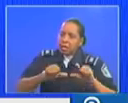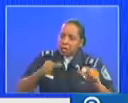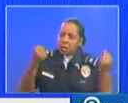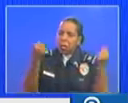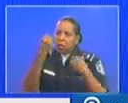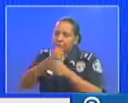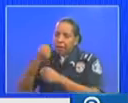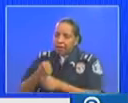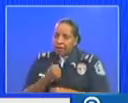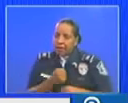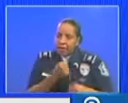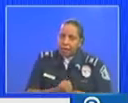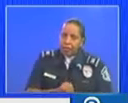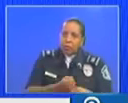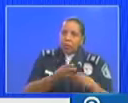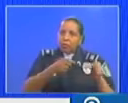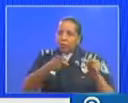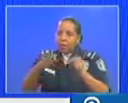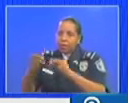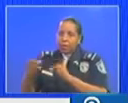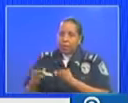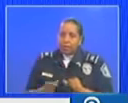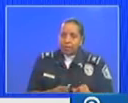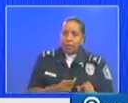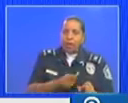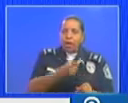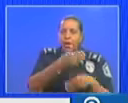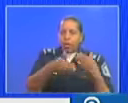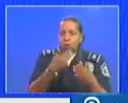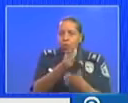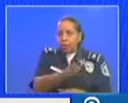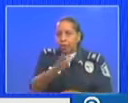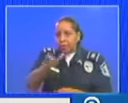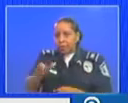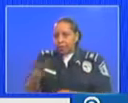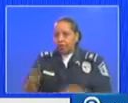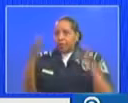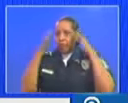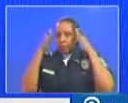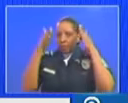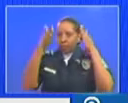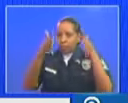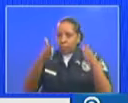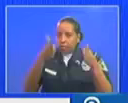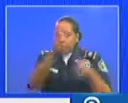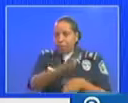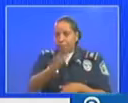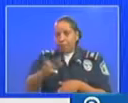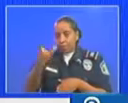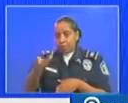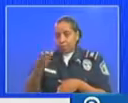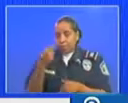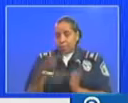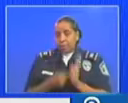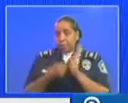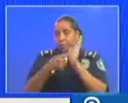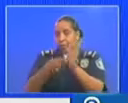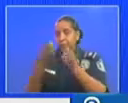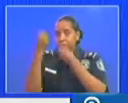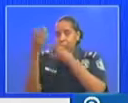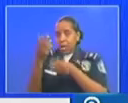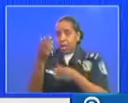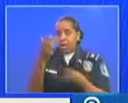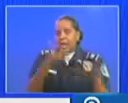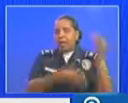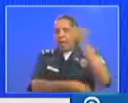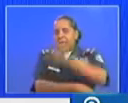capacidad de respuesta de una manera oportuna y también pudiéramos señalar que cada día vemos que